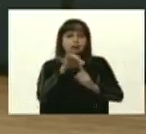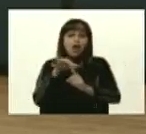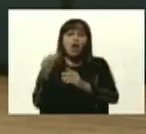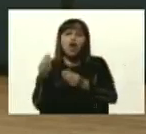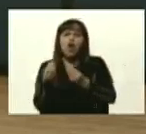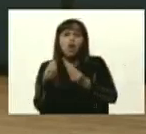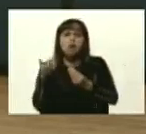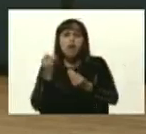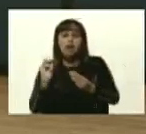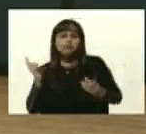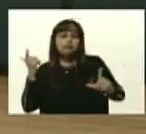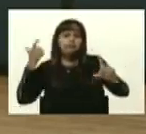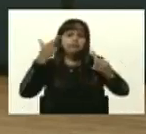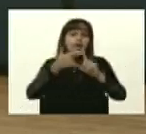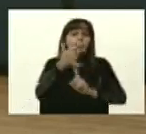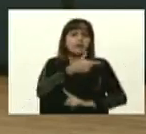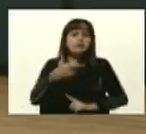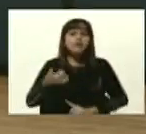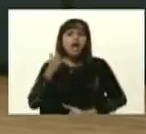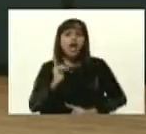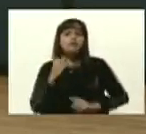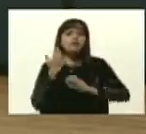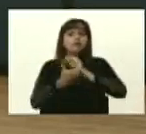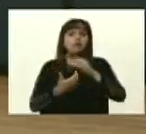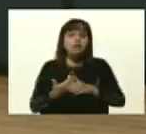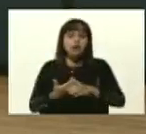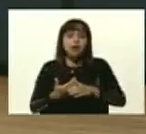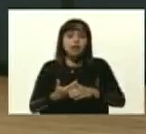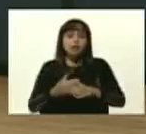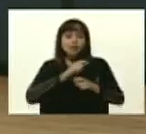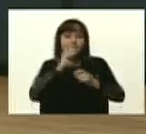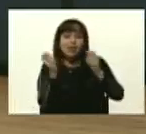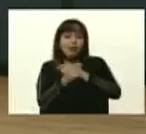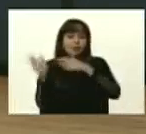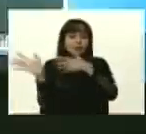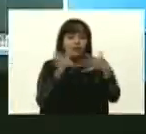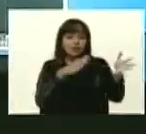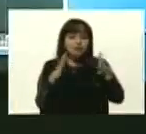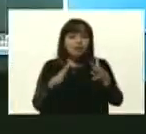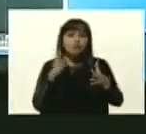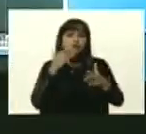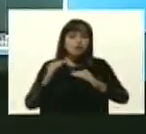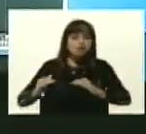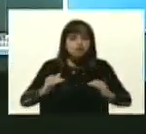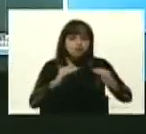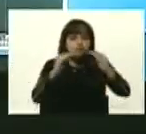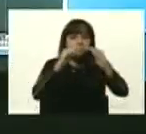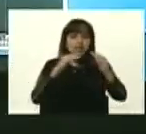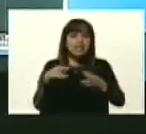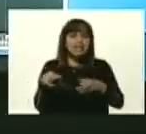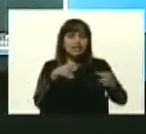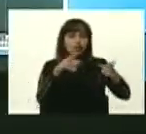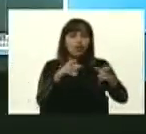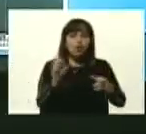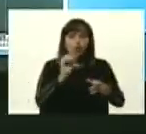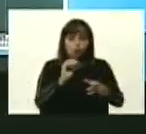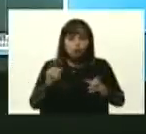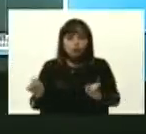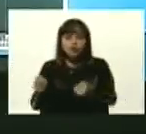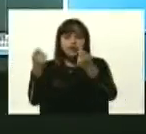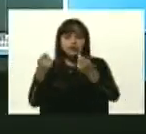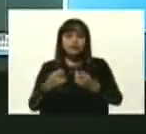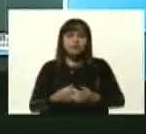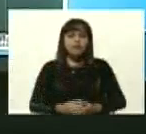acercarse a las personas que se ven afectadas por estos riesgos climáticos, en este caso una inundación, crecida del río, y poder rescatarlos.